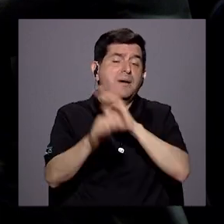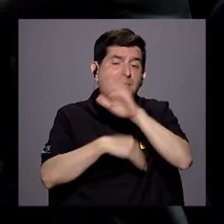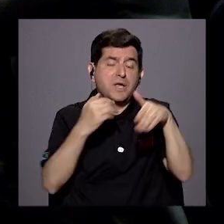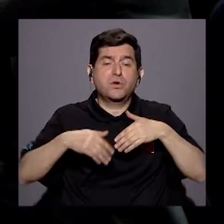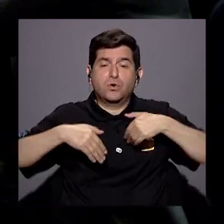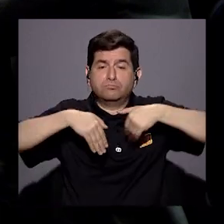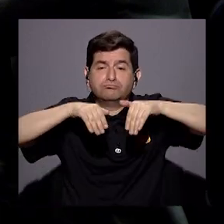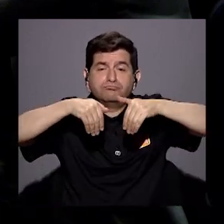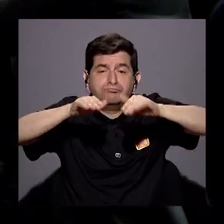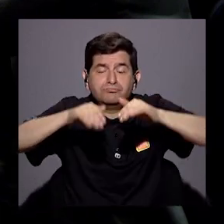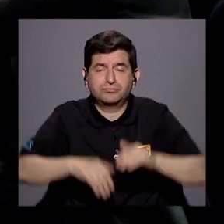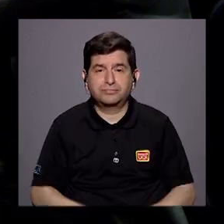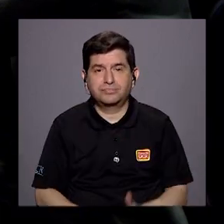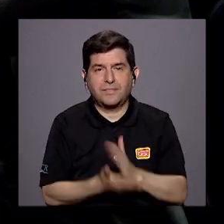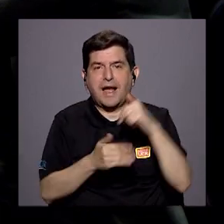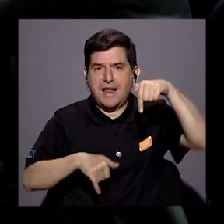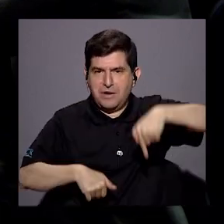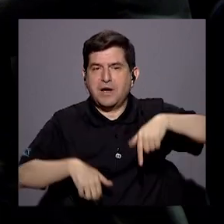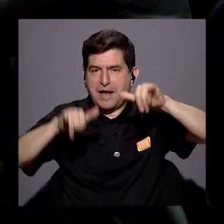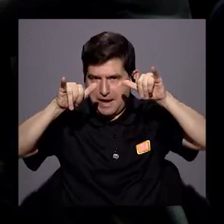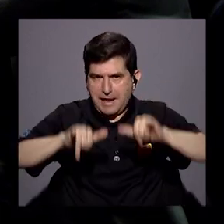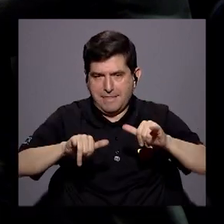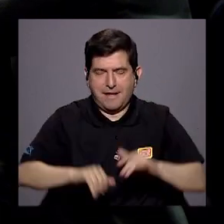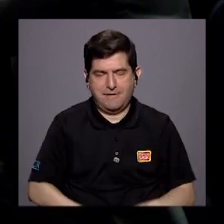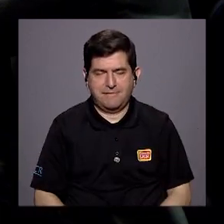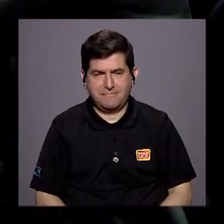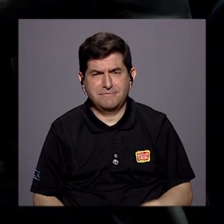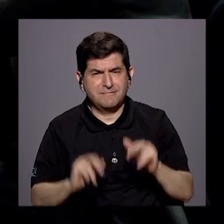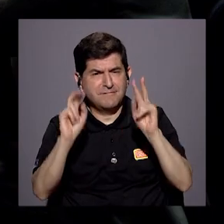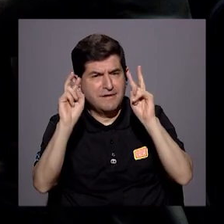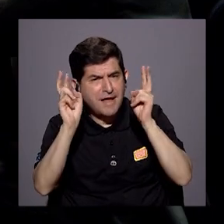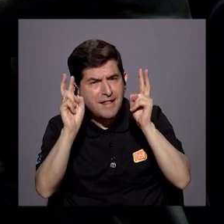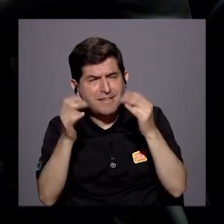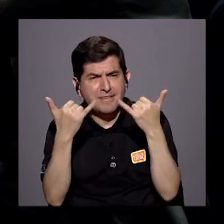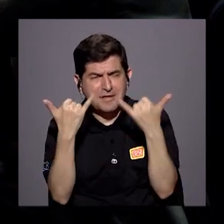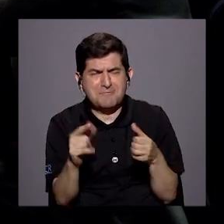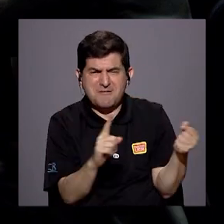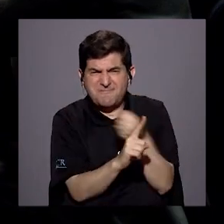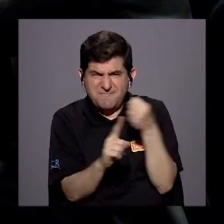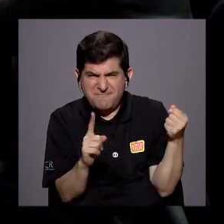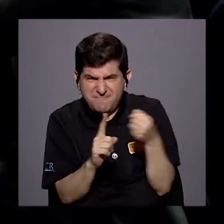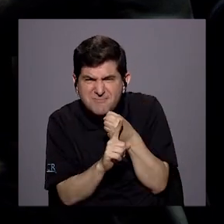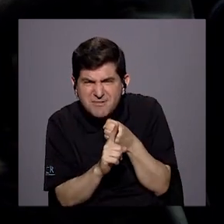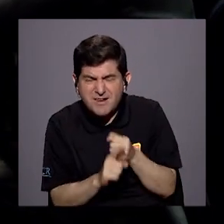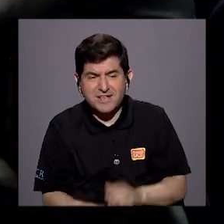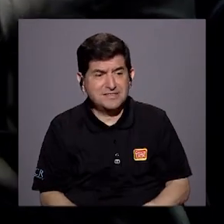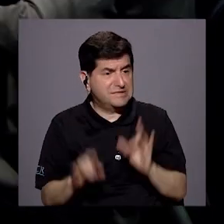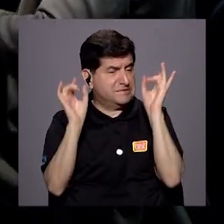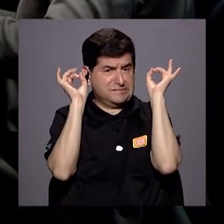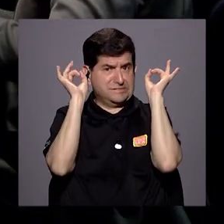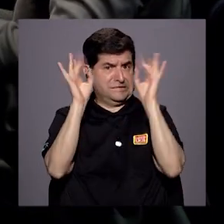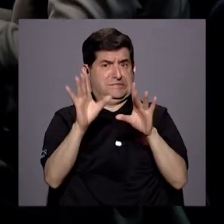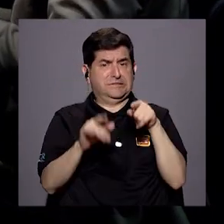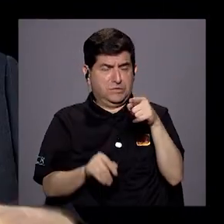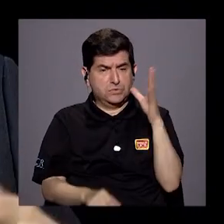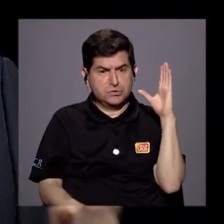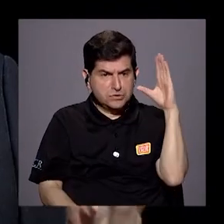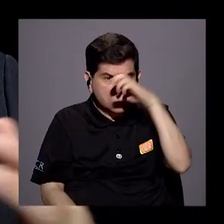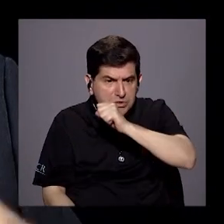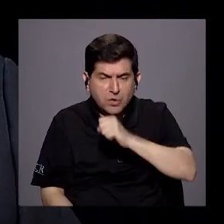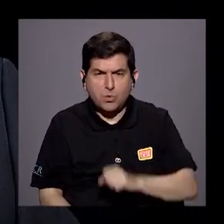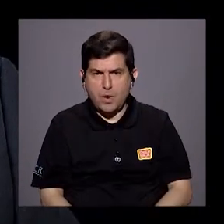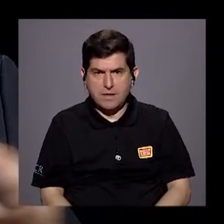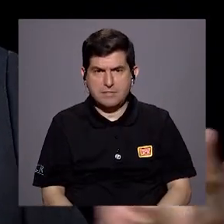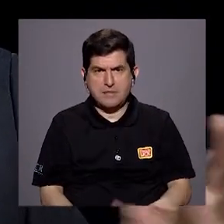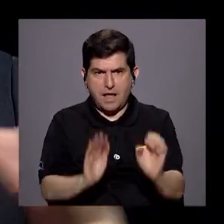circule y algo se queda aquí. Entonces, el tema ese, digamos, ya de la violencia es horrible que usted ve como las